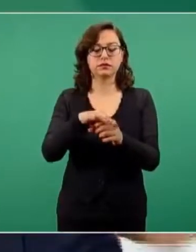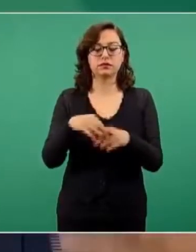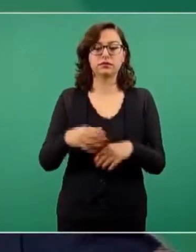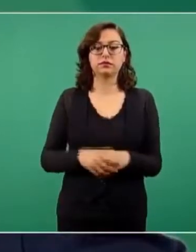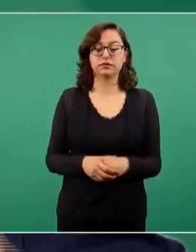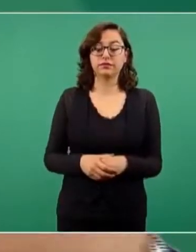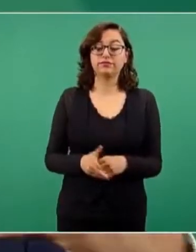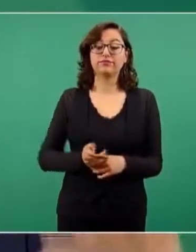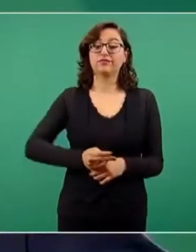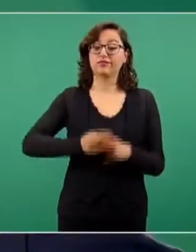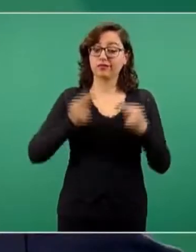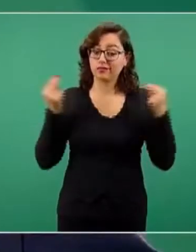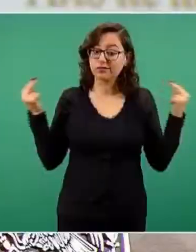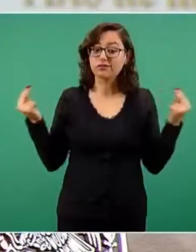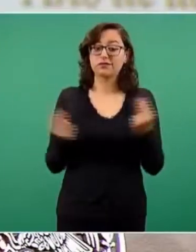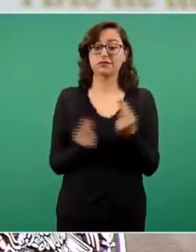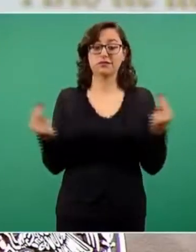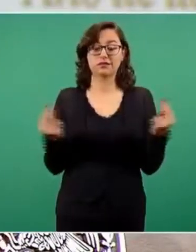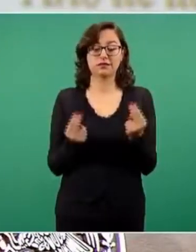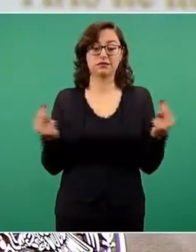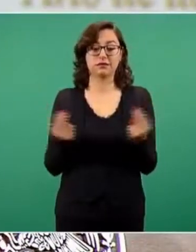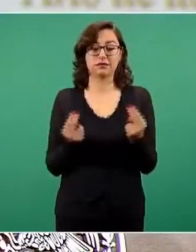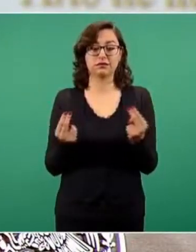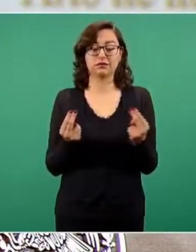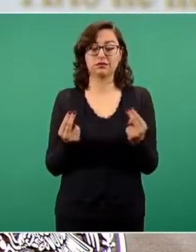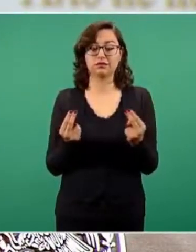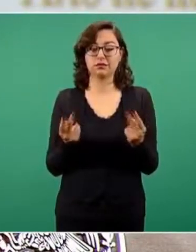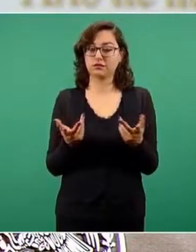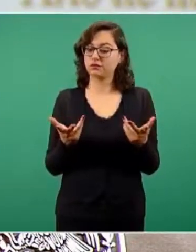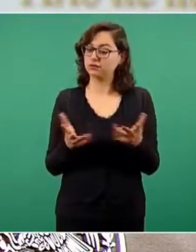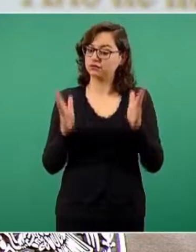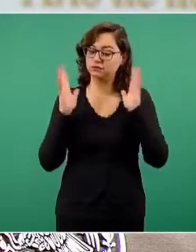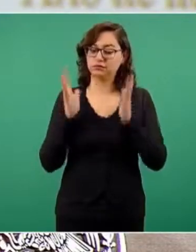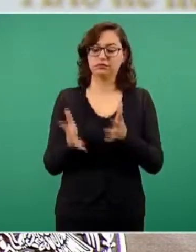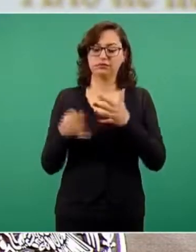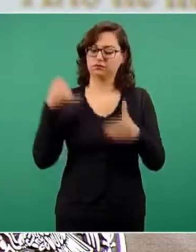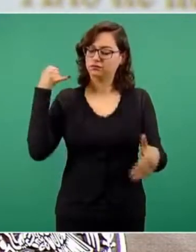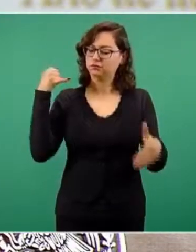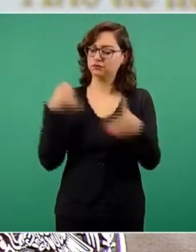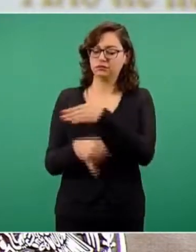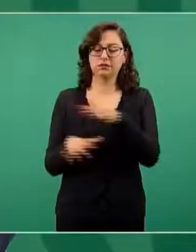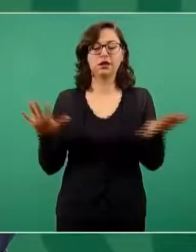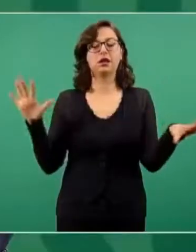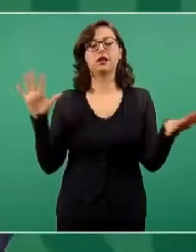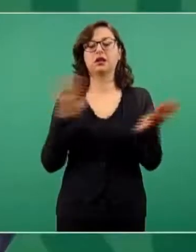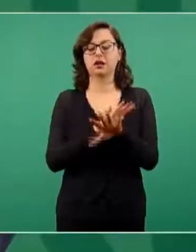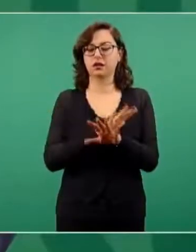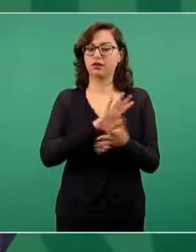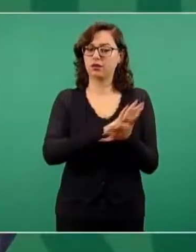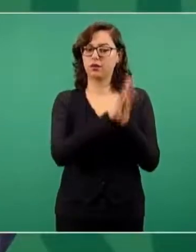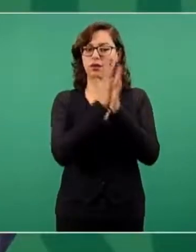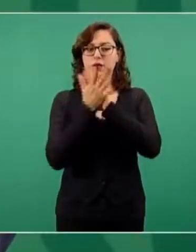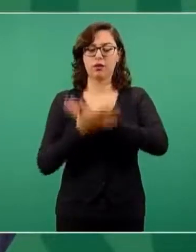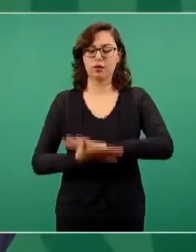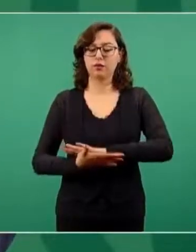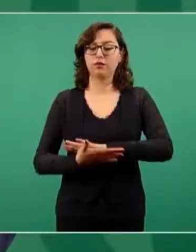Entonces, se requiere una renovación tajante de la vida pública, una transformación.